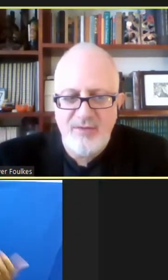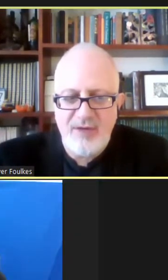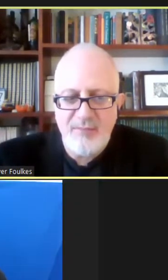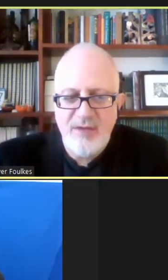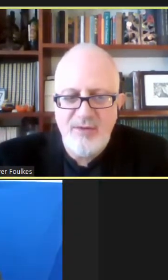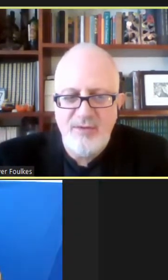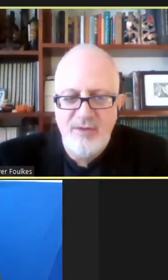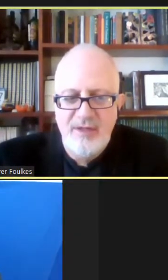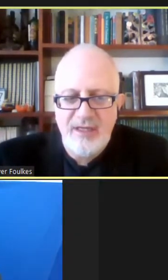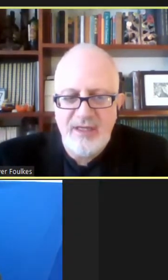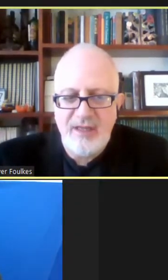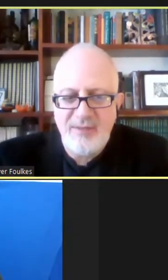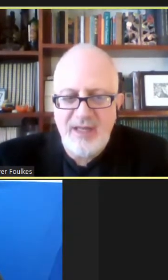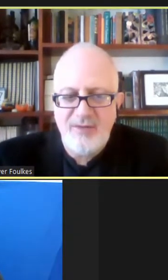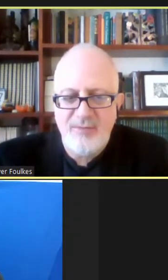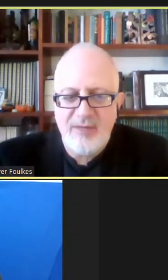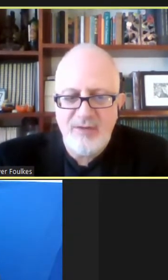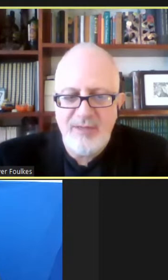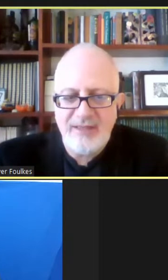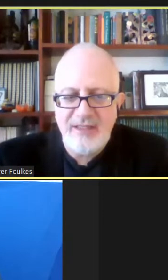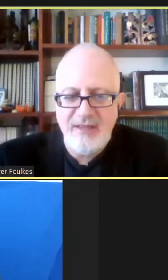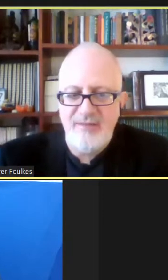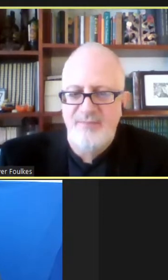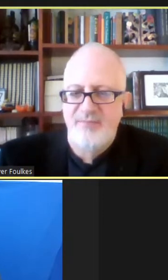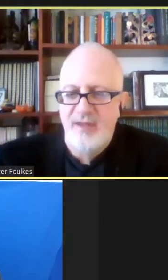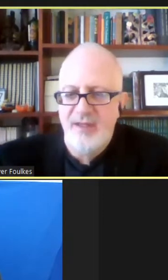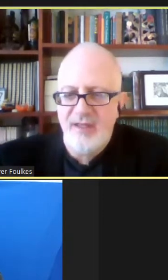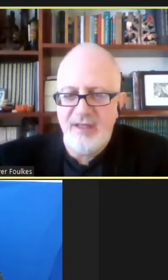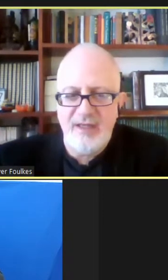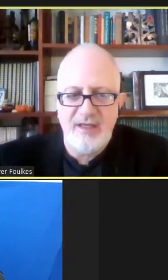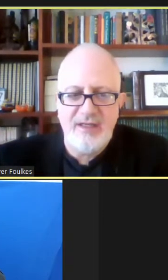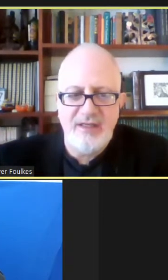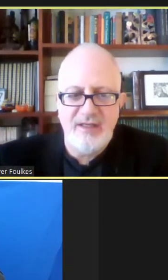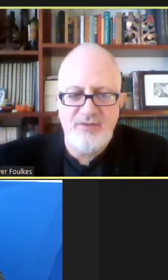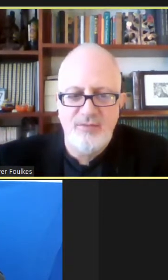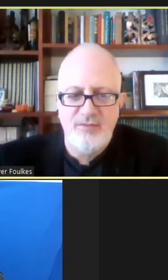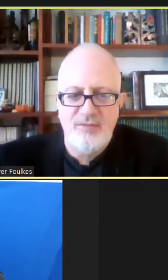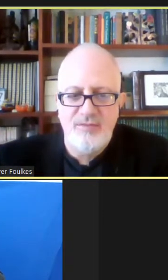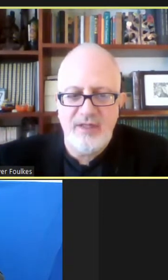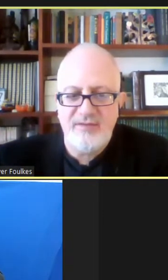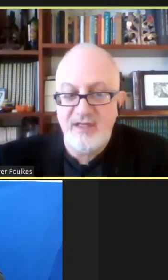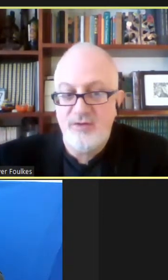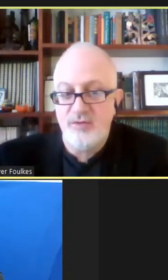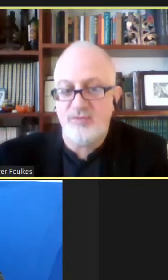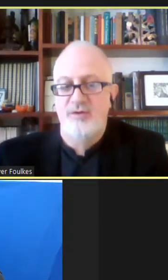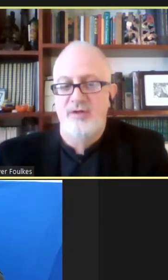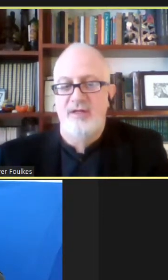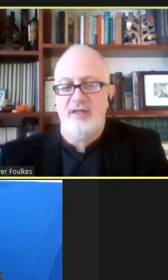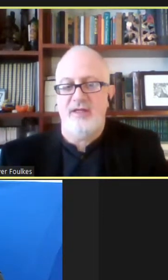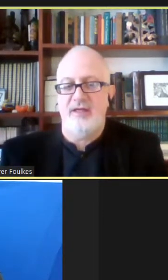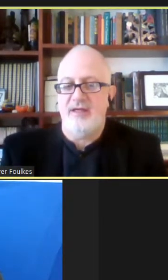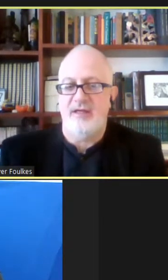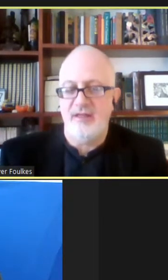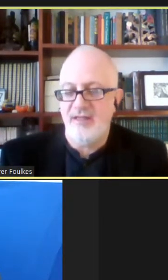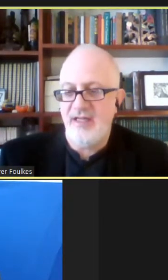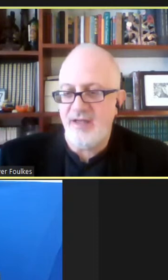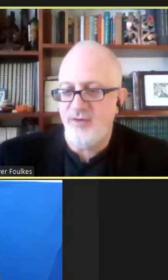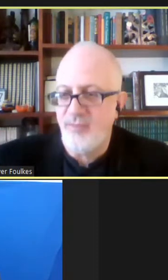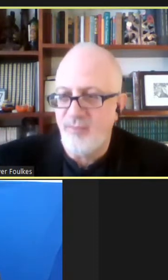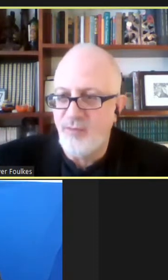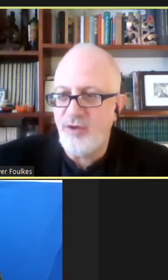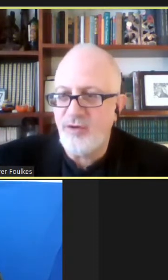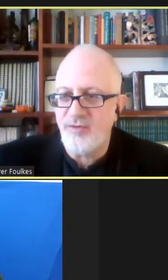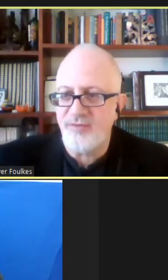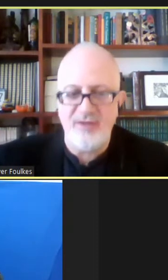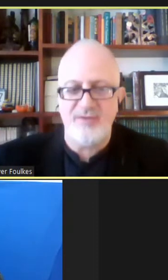querido amigo, el admirado Mario Bellatín, quien es un escritor, diría